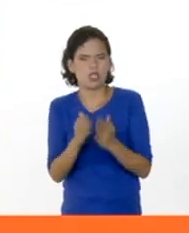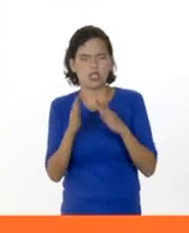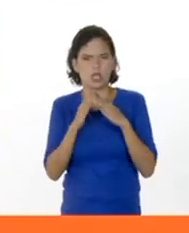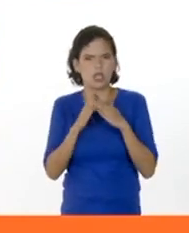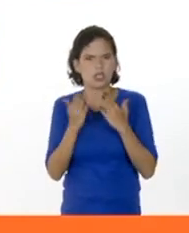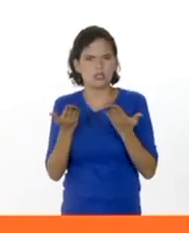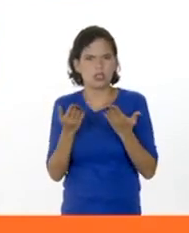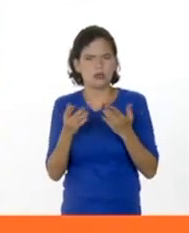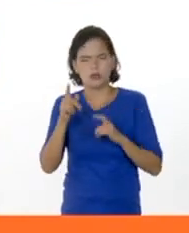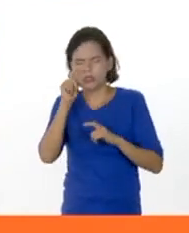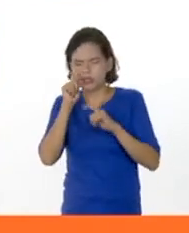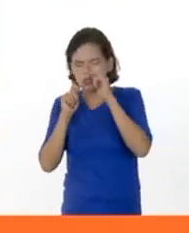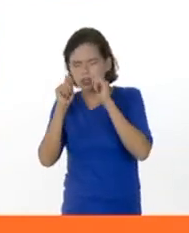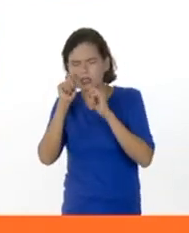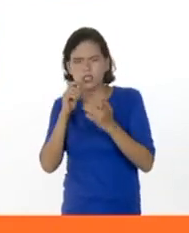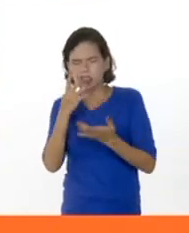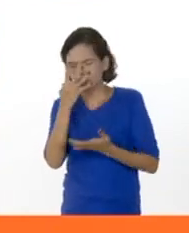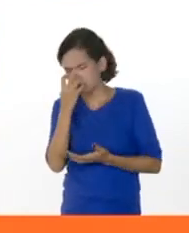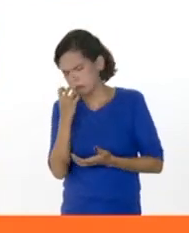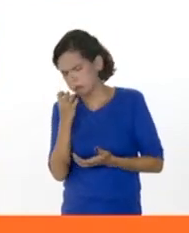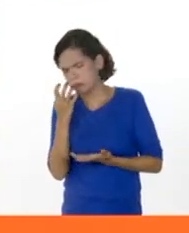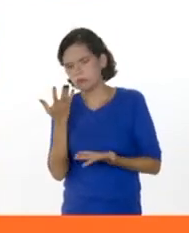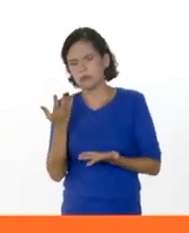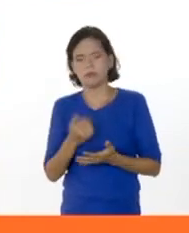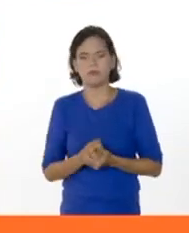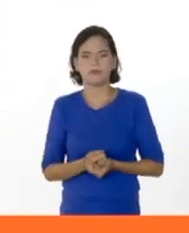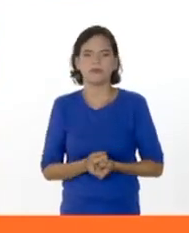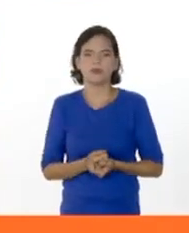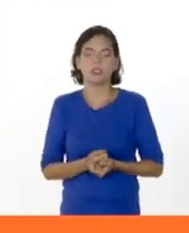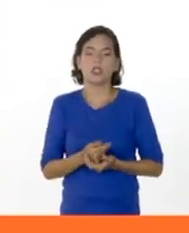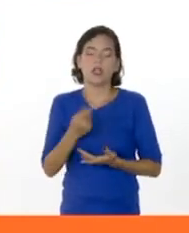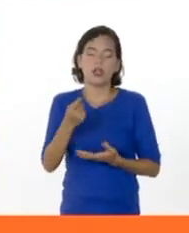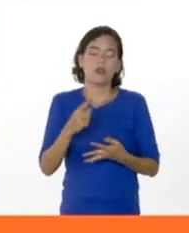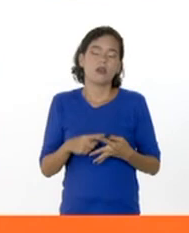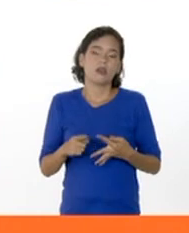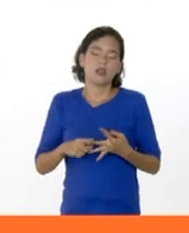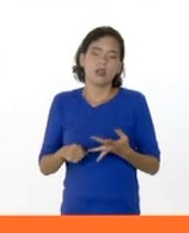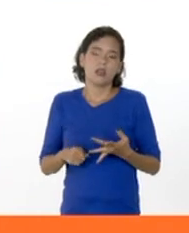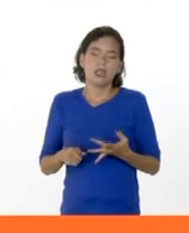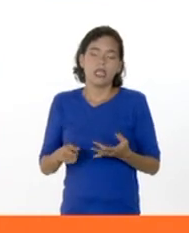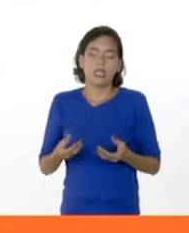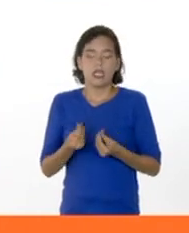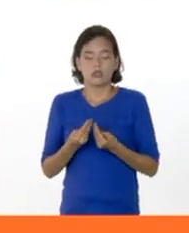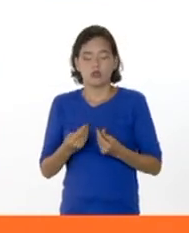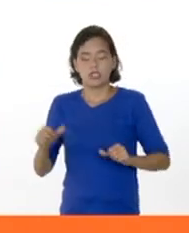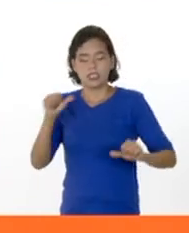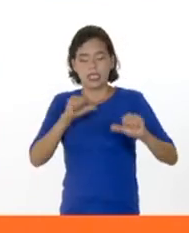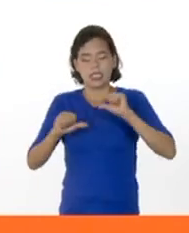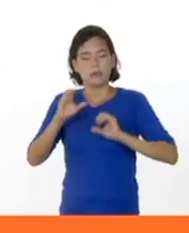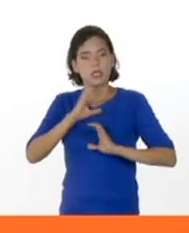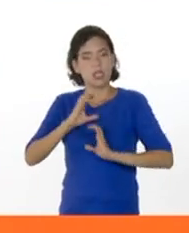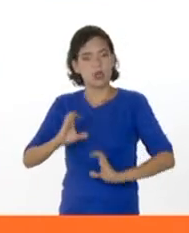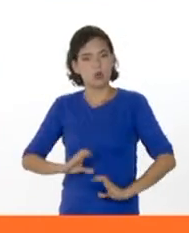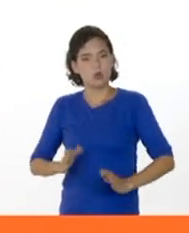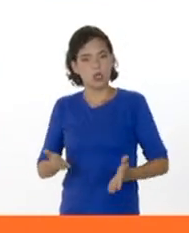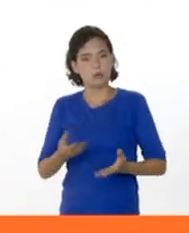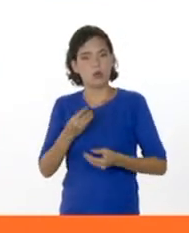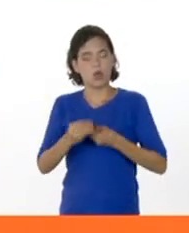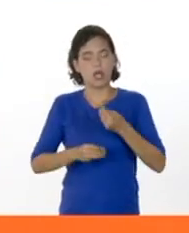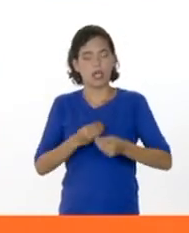está tan triste, tan depresivo. Entonces, es una cuestión que las hormonas condicionan nuestro estado